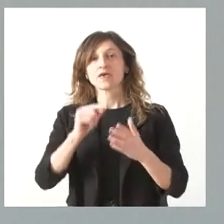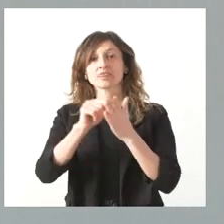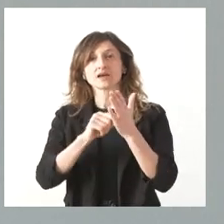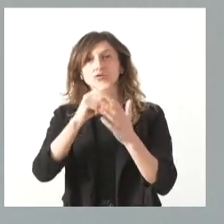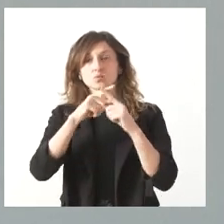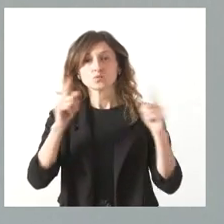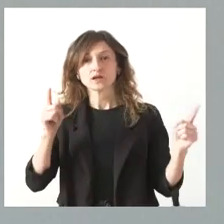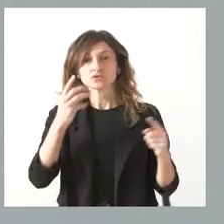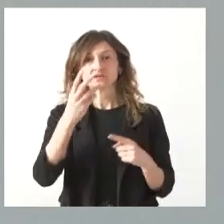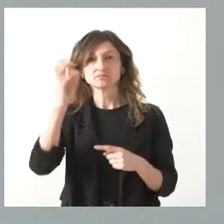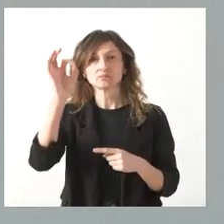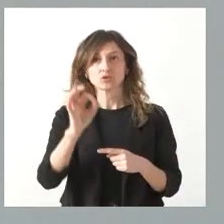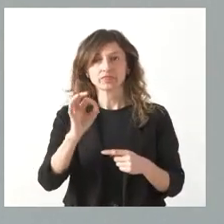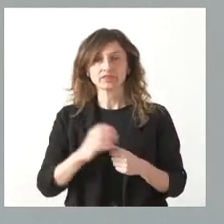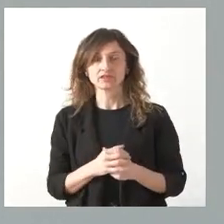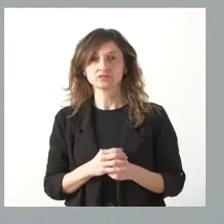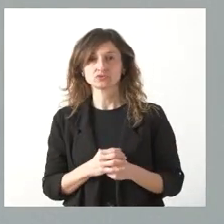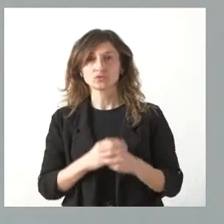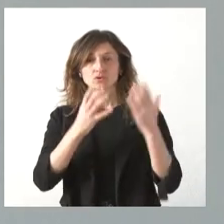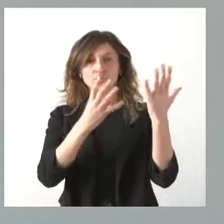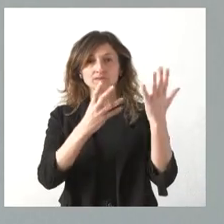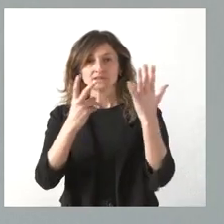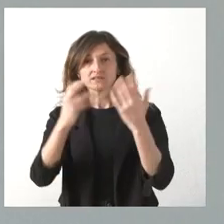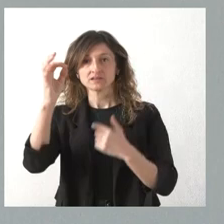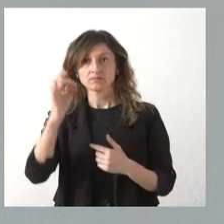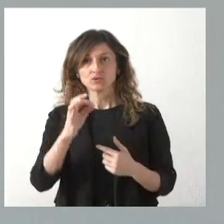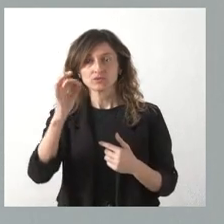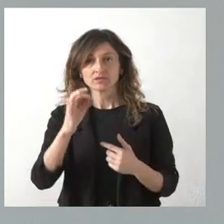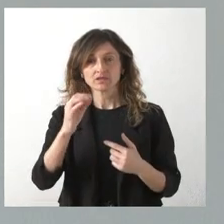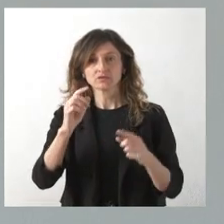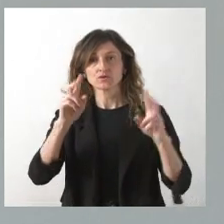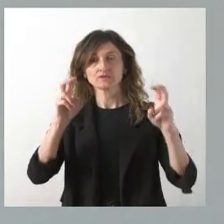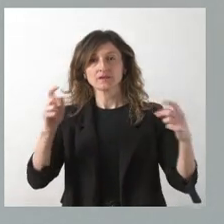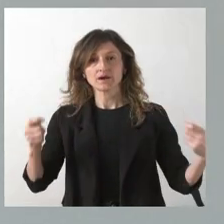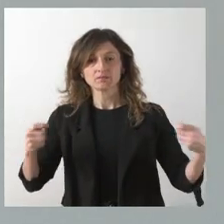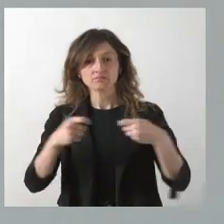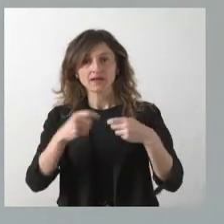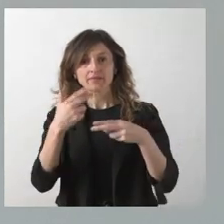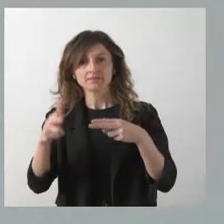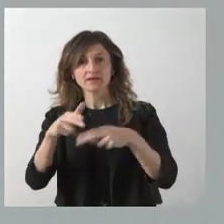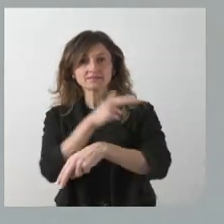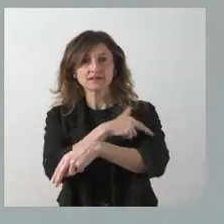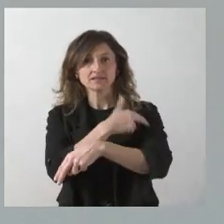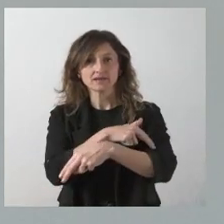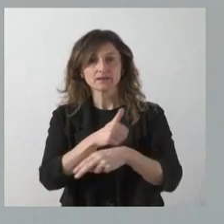llega al 3% y más del 97% de toda la concertación o de toda la actividad sanitaria es actividad sanitaria con medios